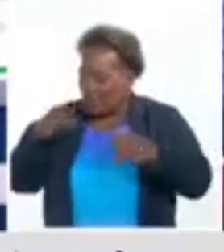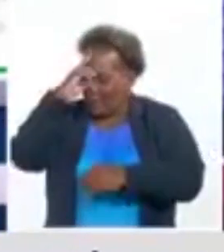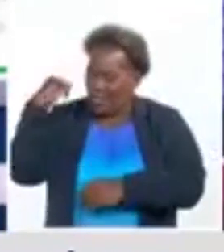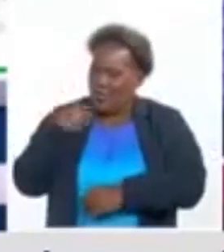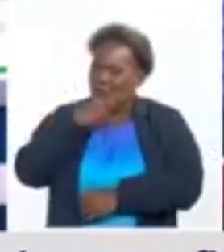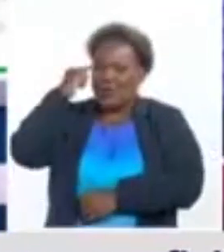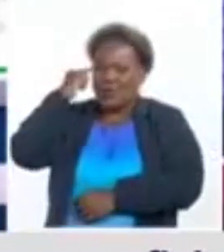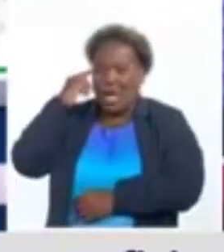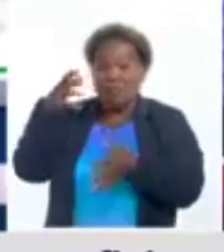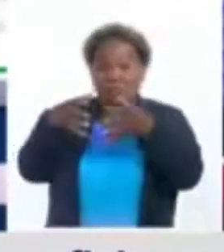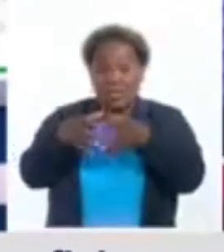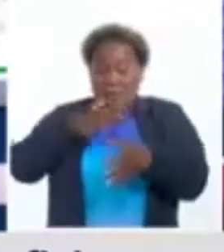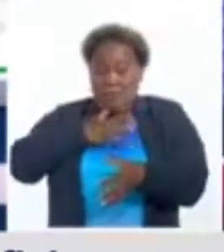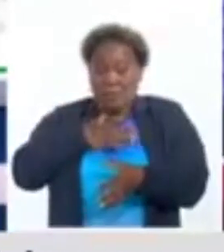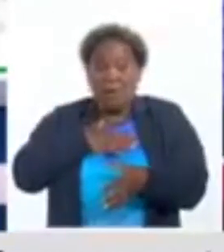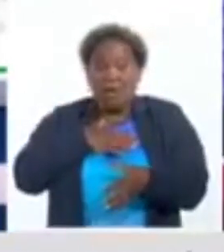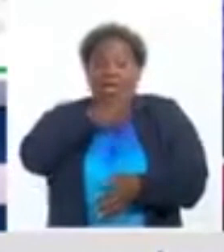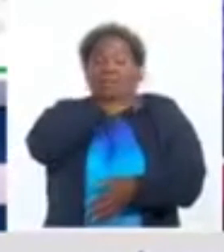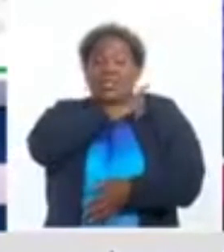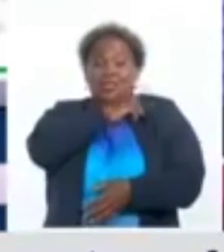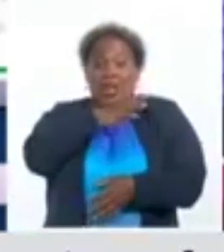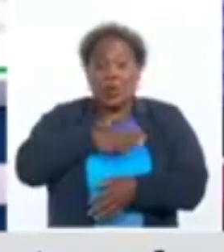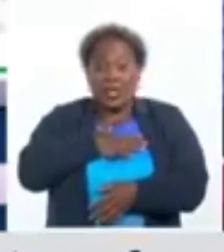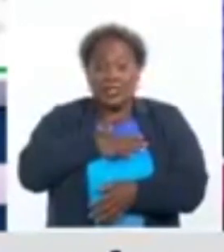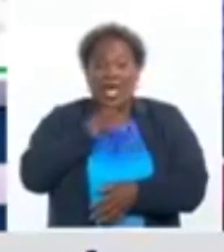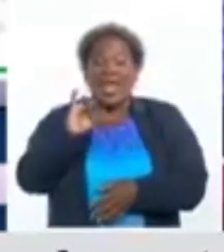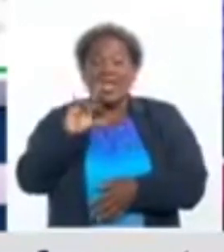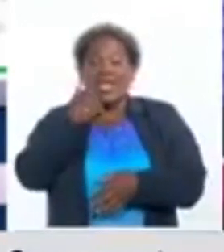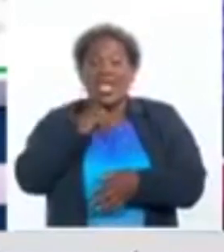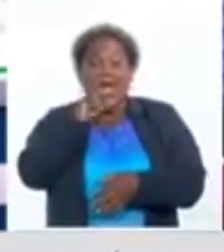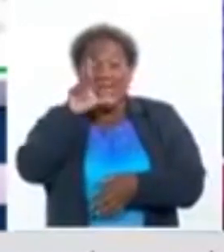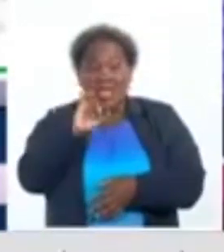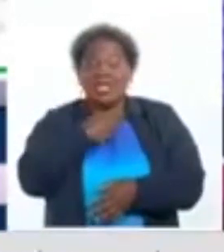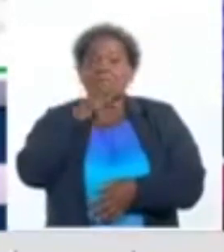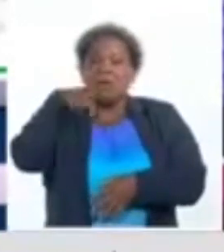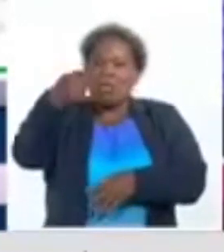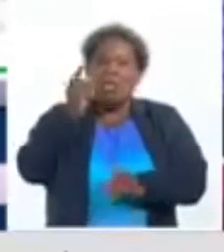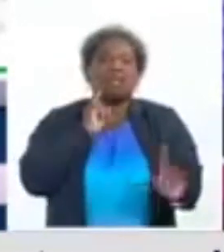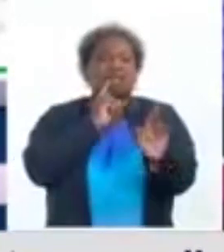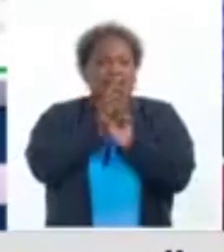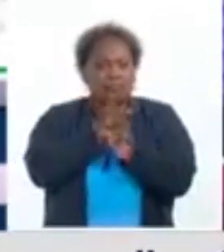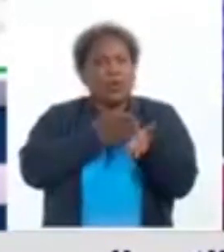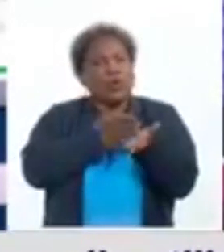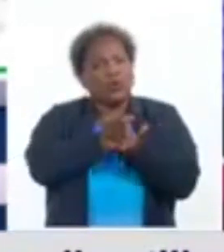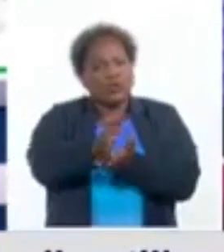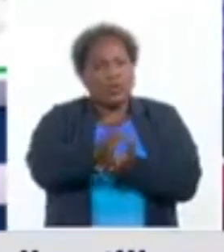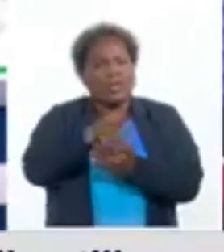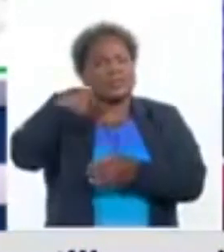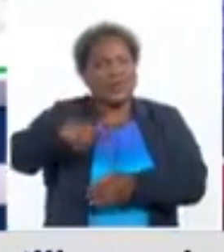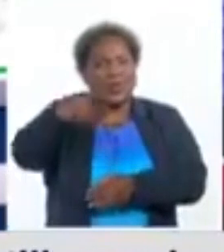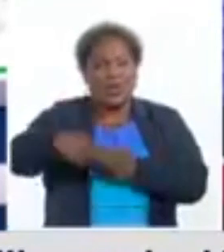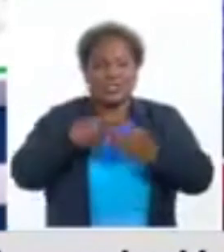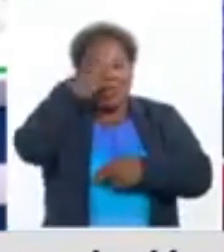nuestro equipo de prensa. También a nuestra directora Lilian Lee. Y mañana nos vemos para seguirle contando, como cada jornada, lo que hace